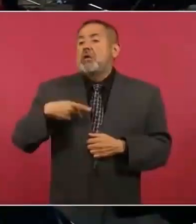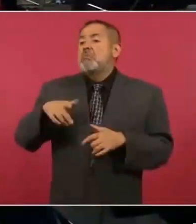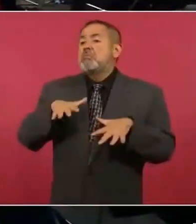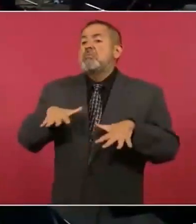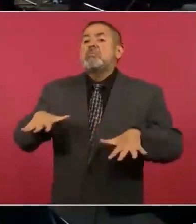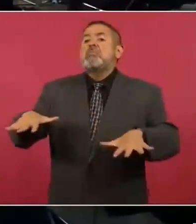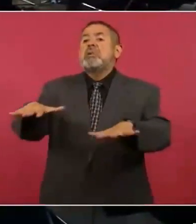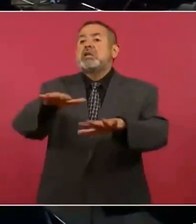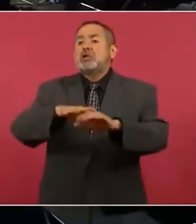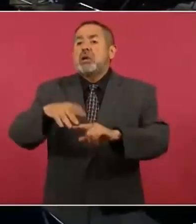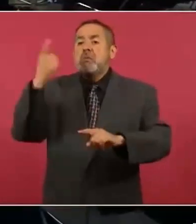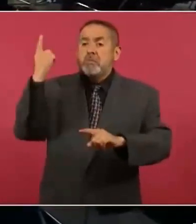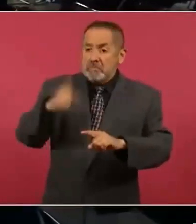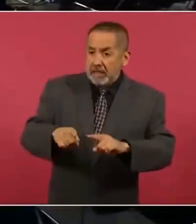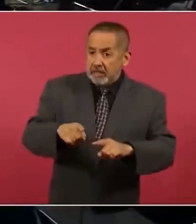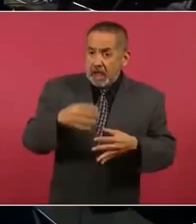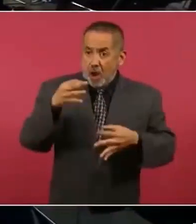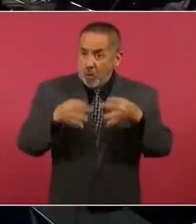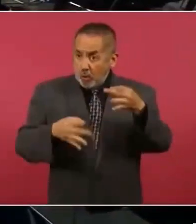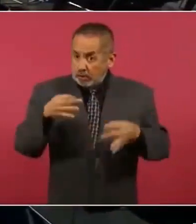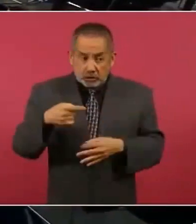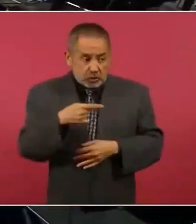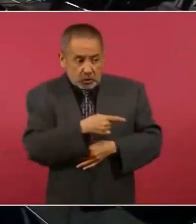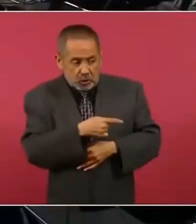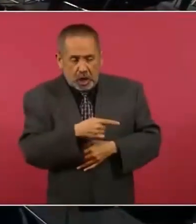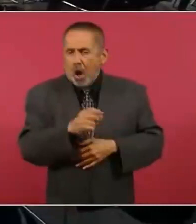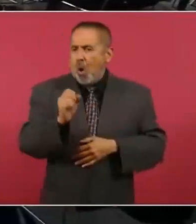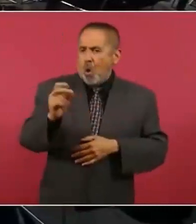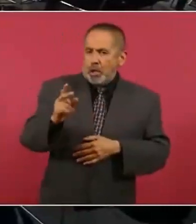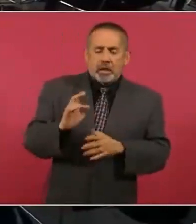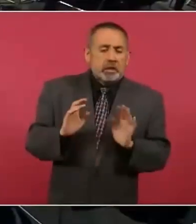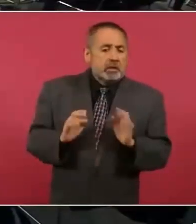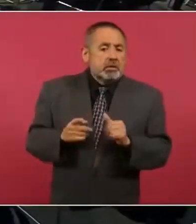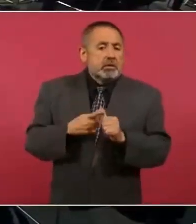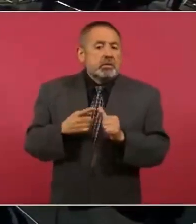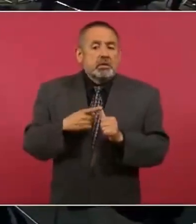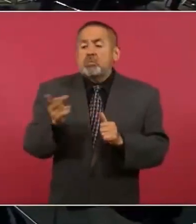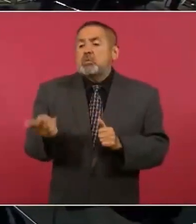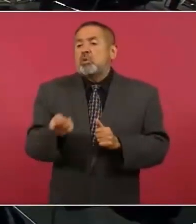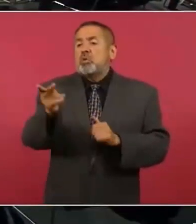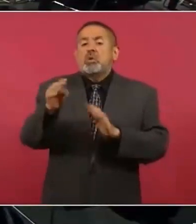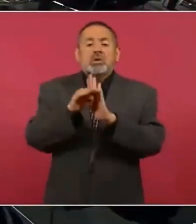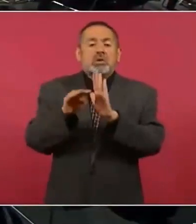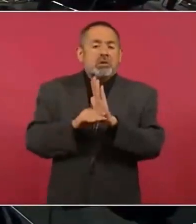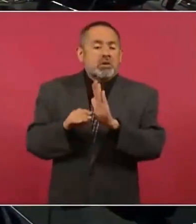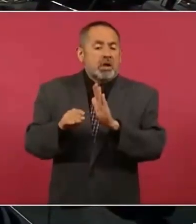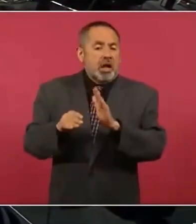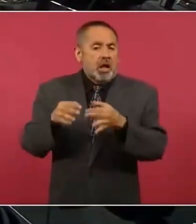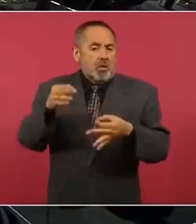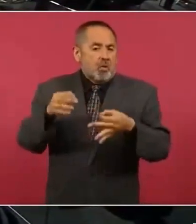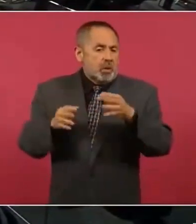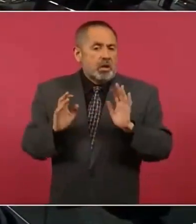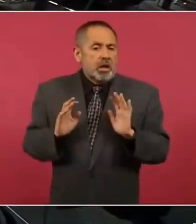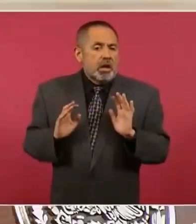lo aprueba. Se les inician